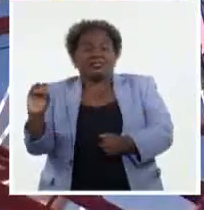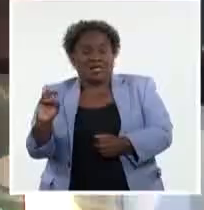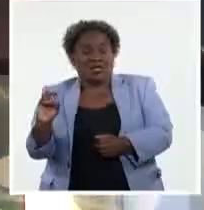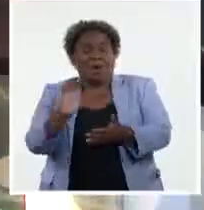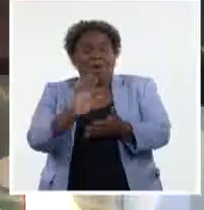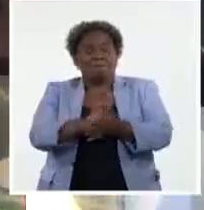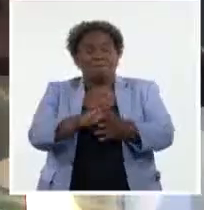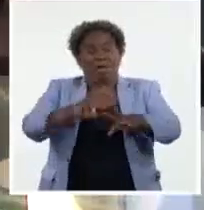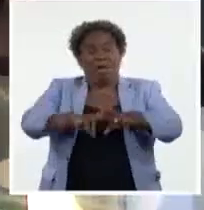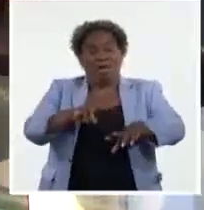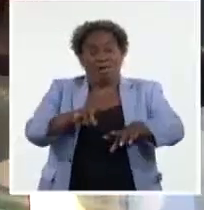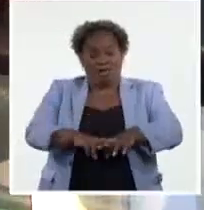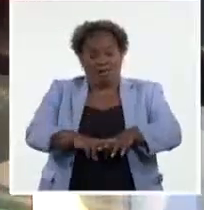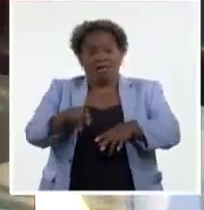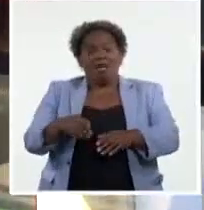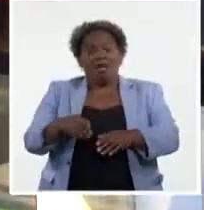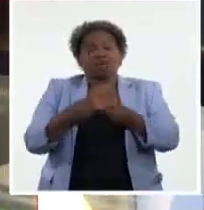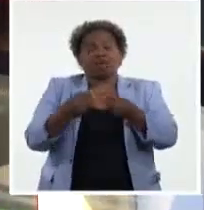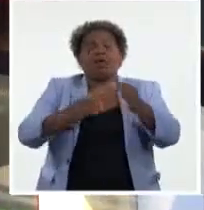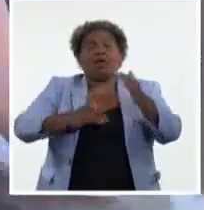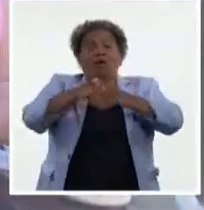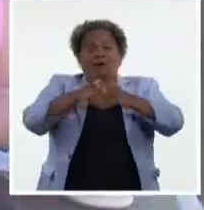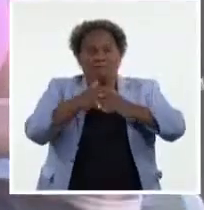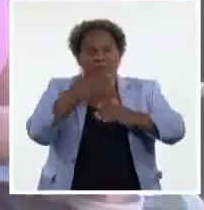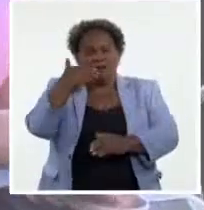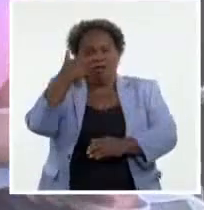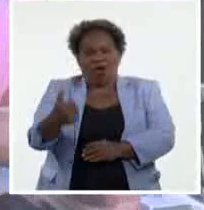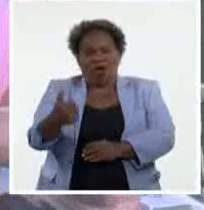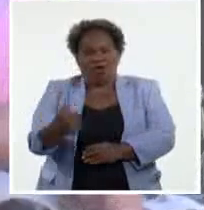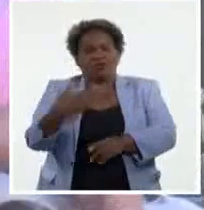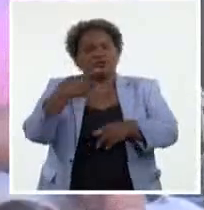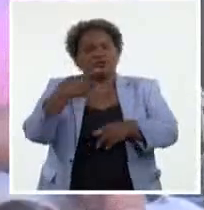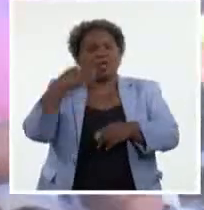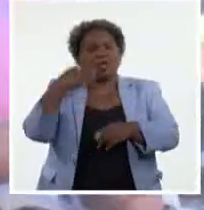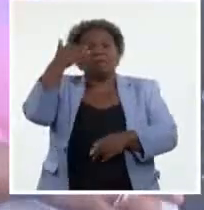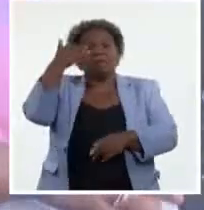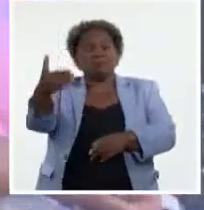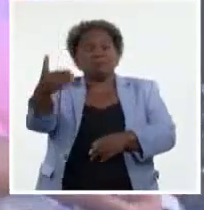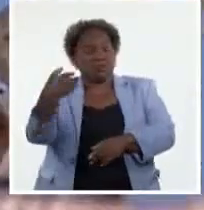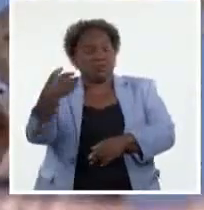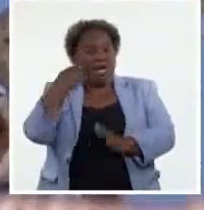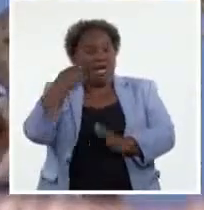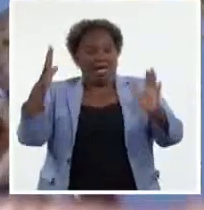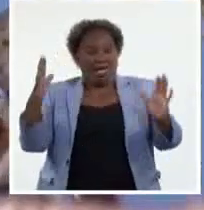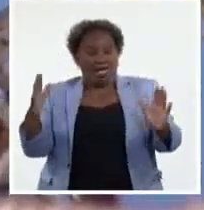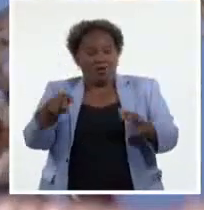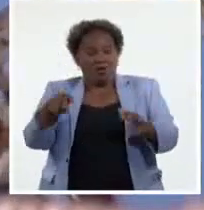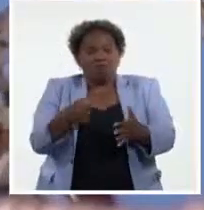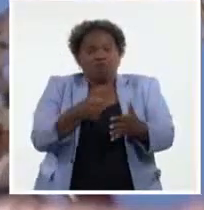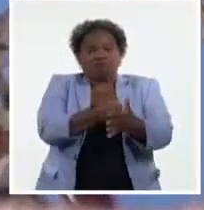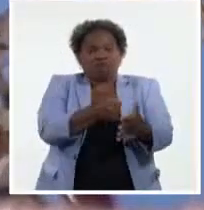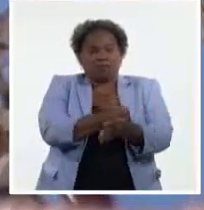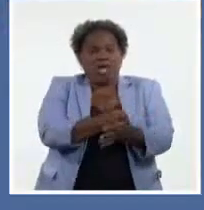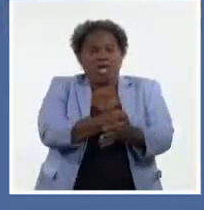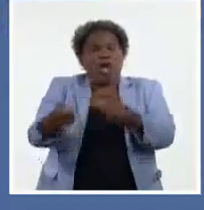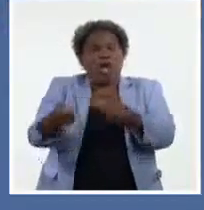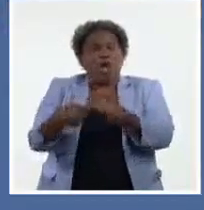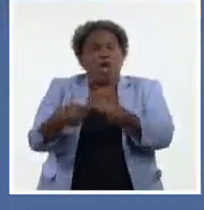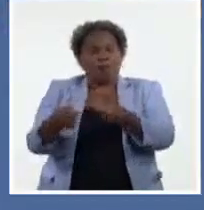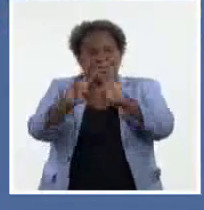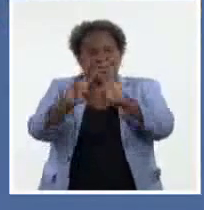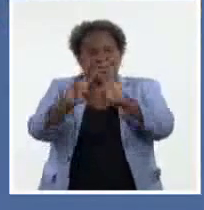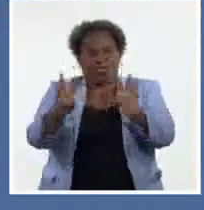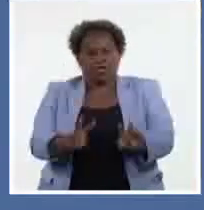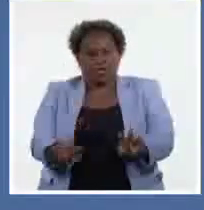mayores capacidades para el tráfico de Internet. Otra de las proyecciones para el presente año es impulsar el comercio electrónico a